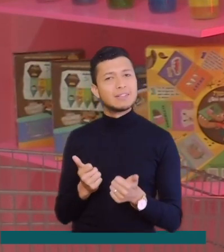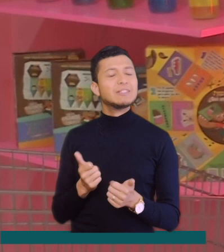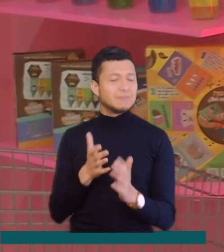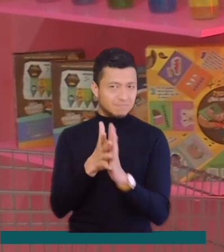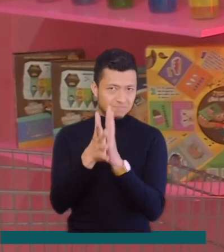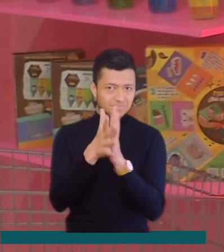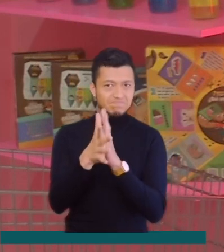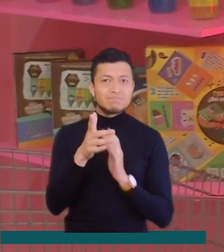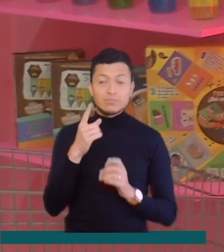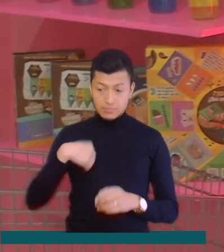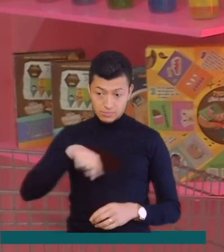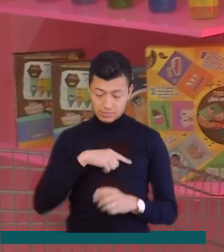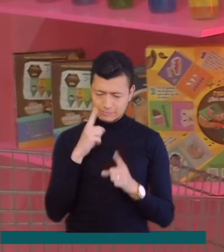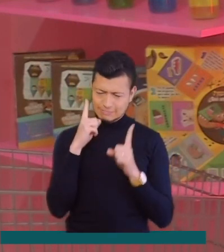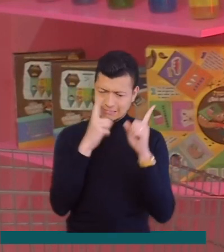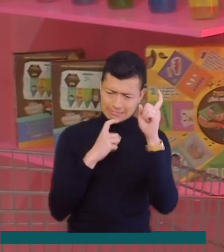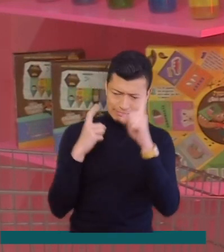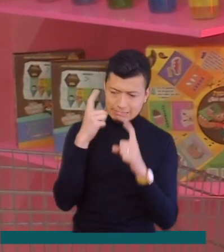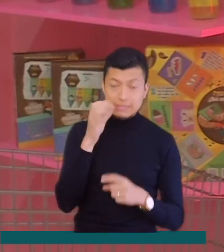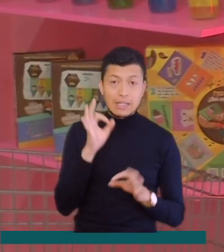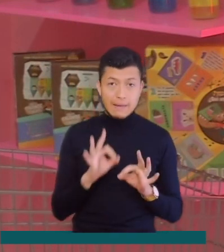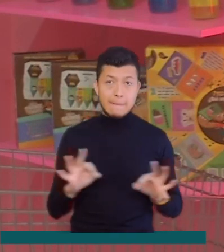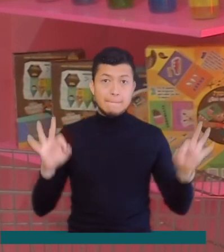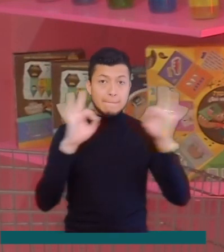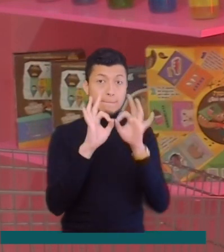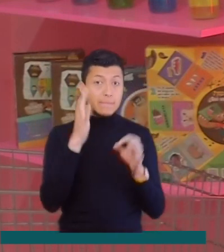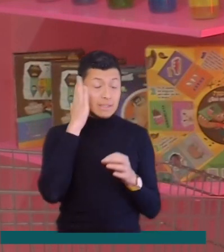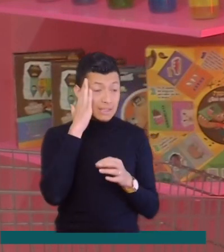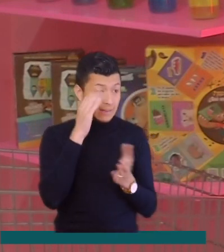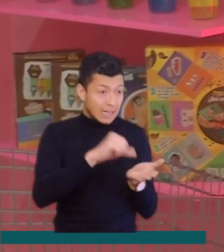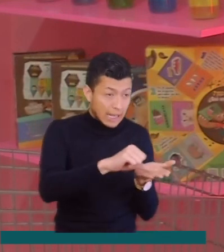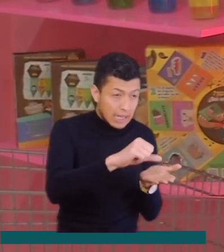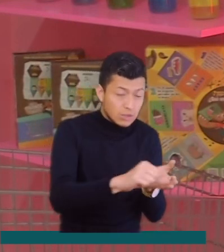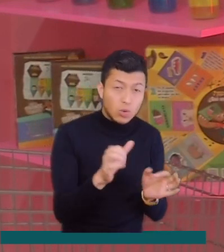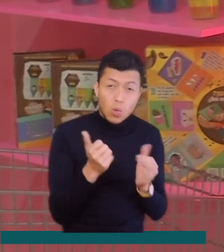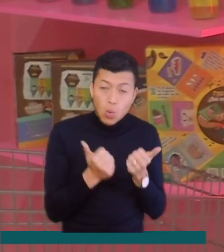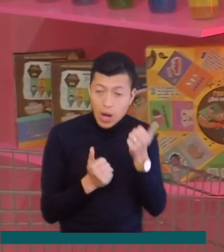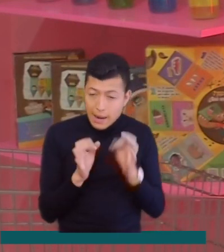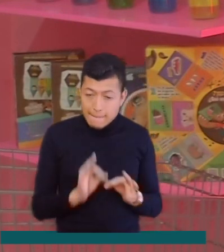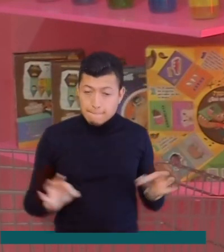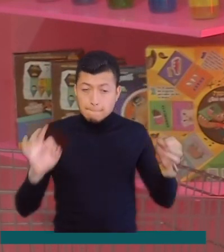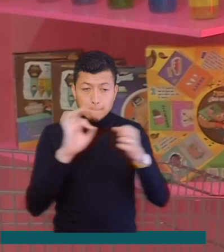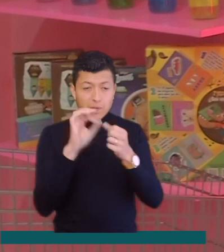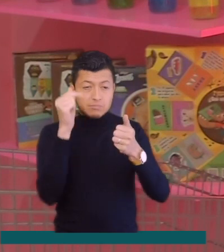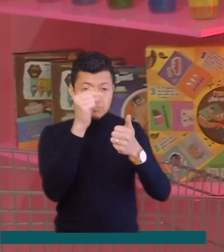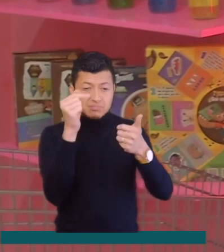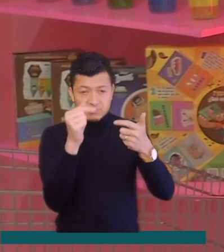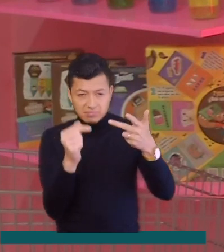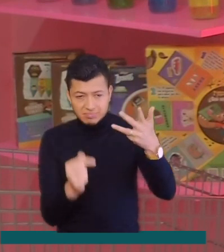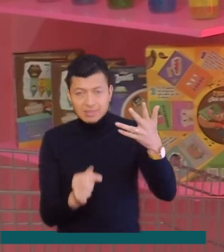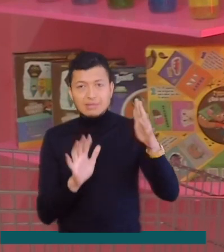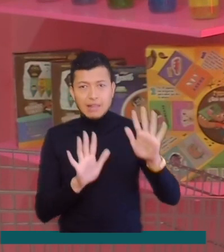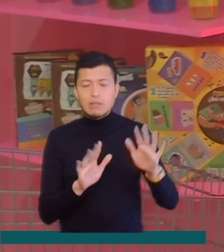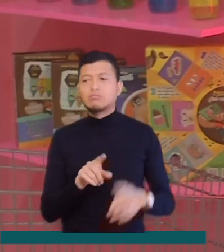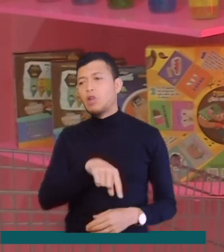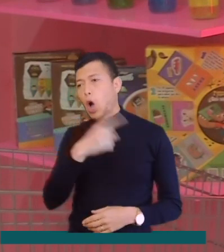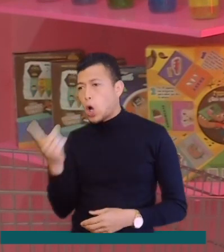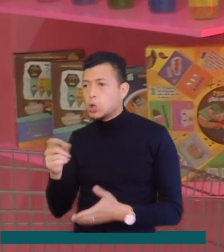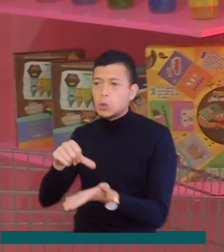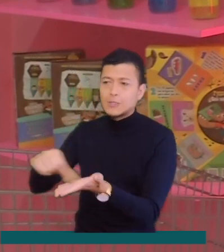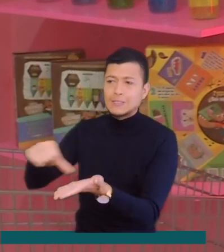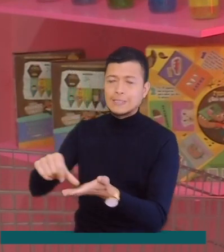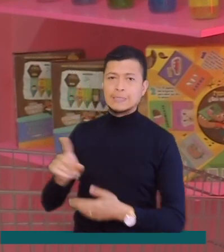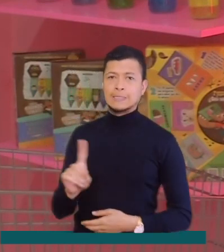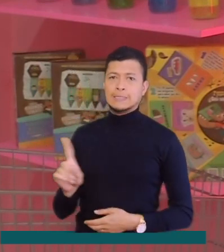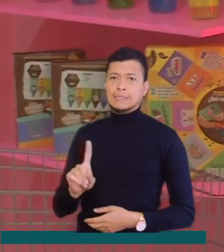muchas veces nos hacemos. Pues si bien es importante definir las prioridades de los gastos, también es importante identificar aquellas cosas en las